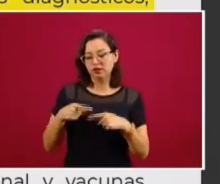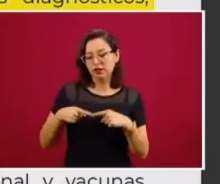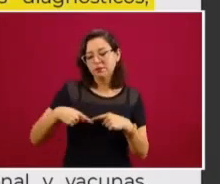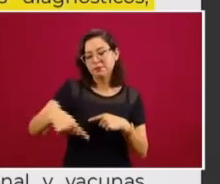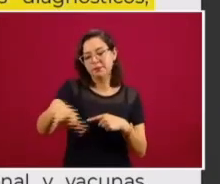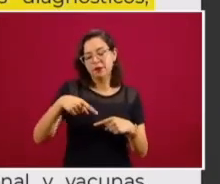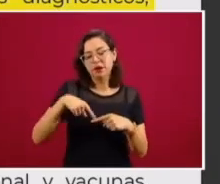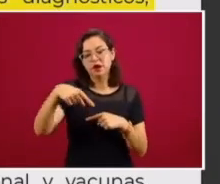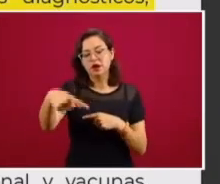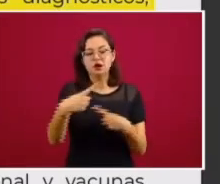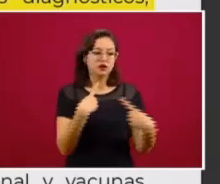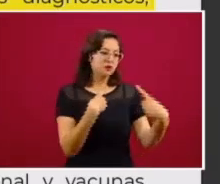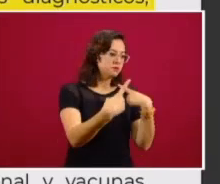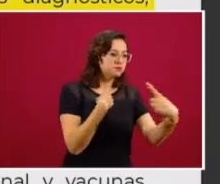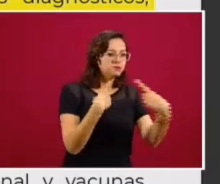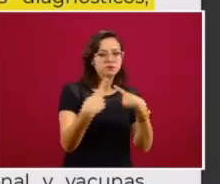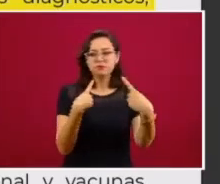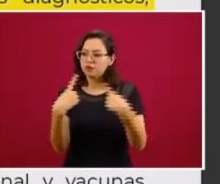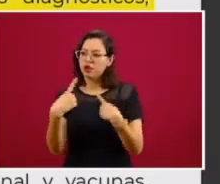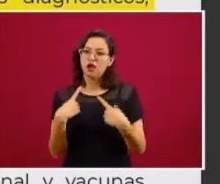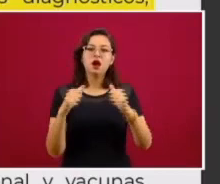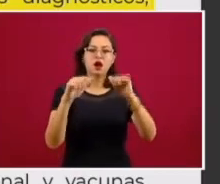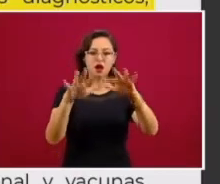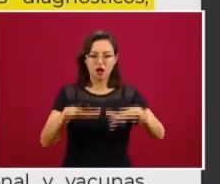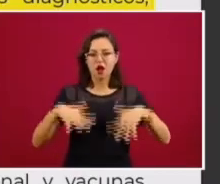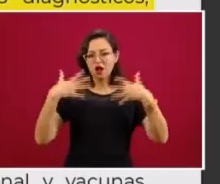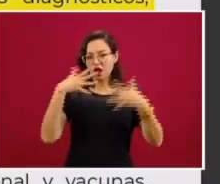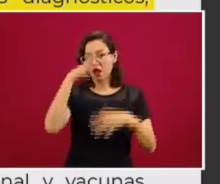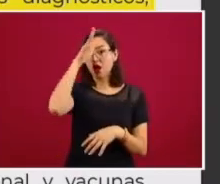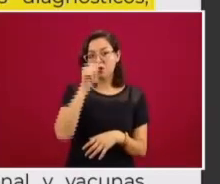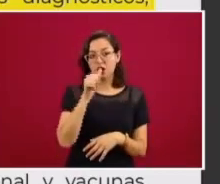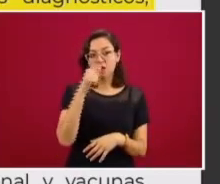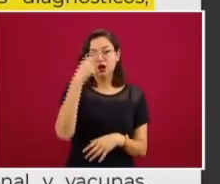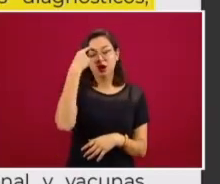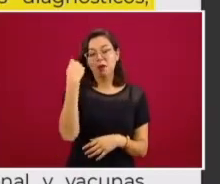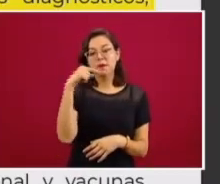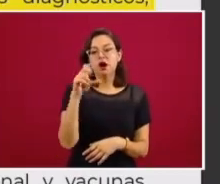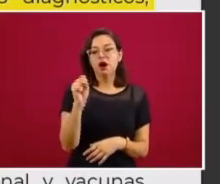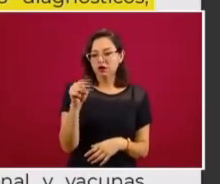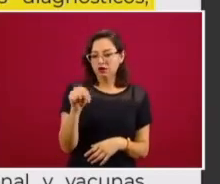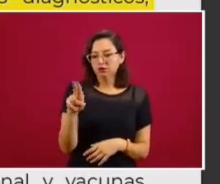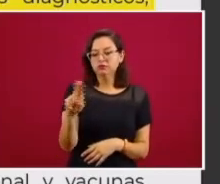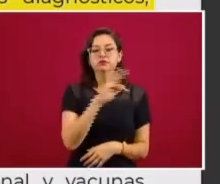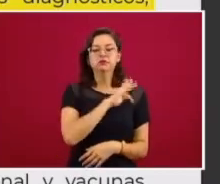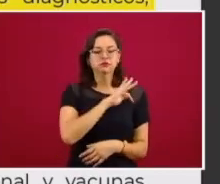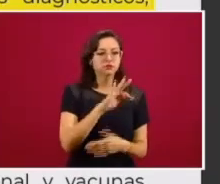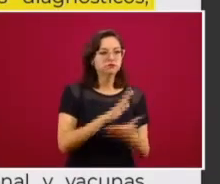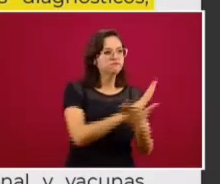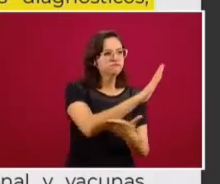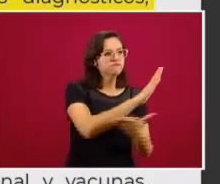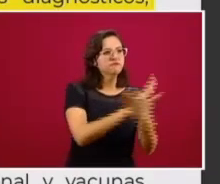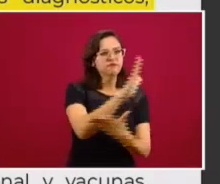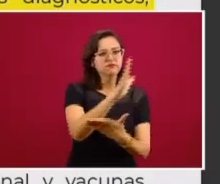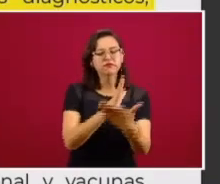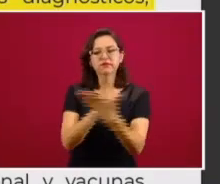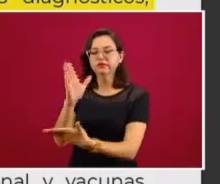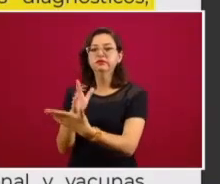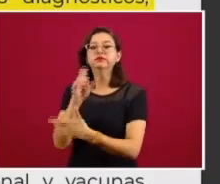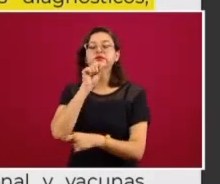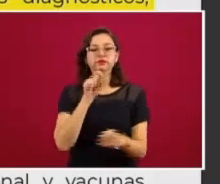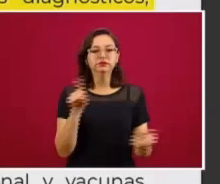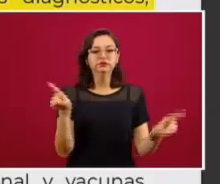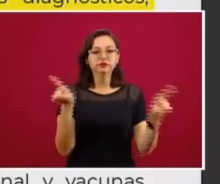lograr el acuerdo de la Asamblea General para que la ONU pueda moverse. Y también, debo decir, nuestra